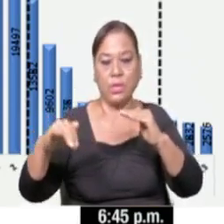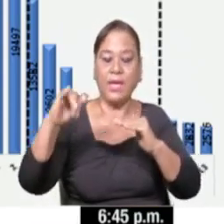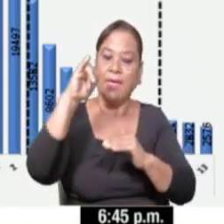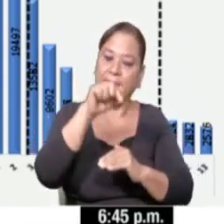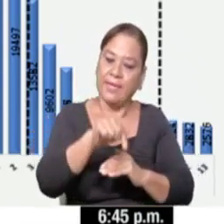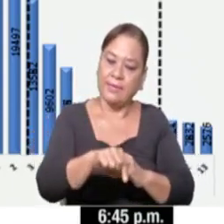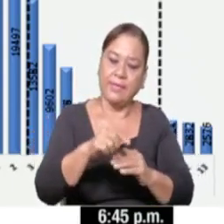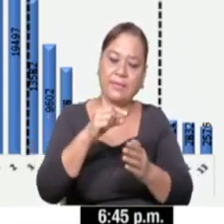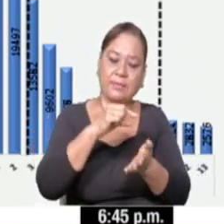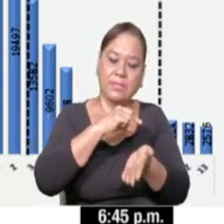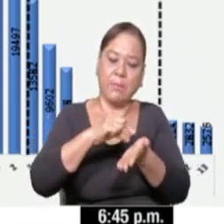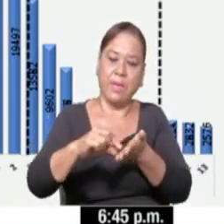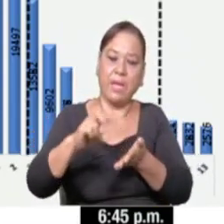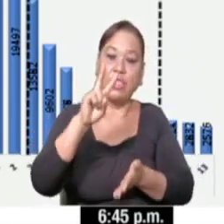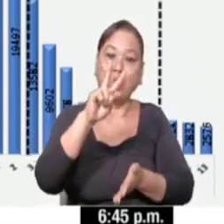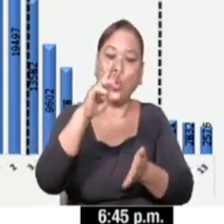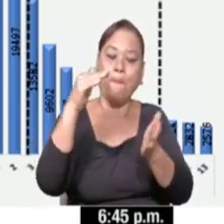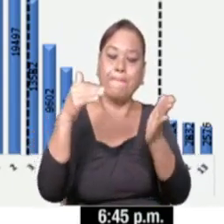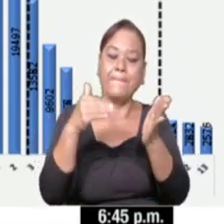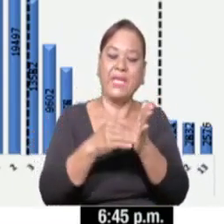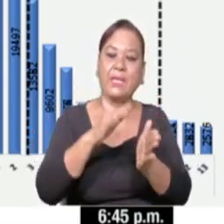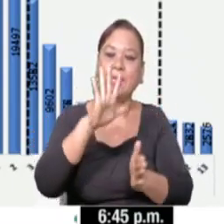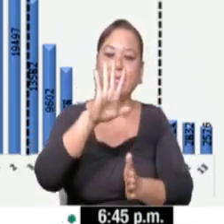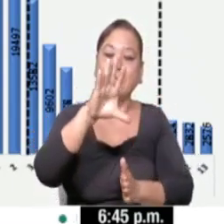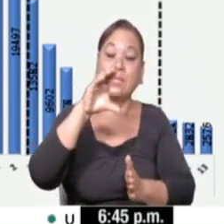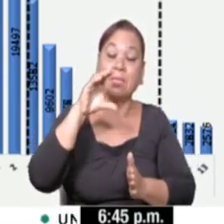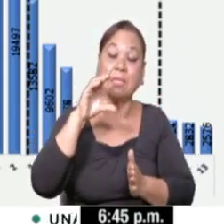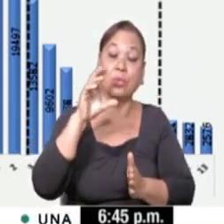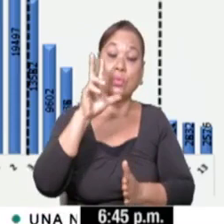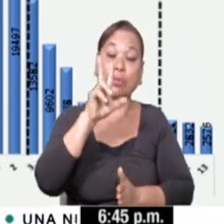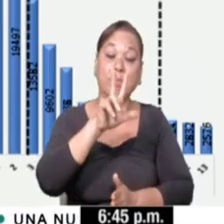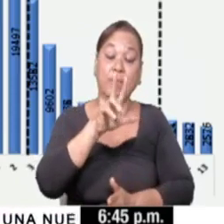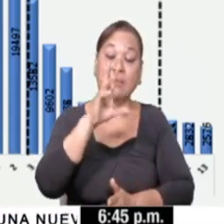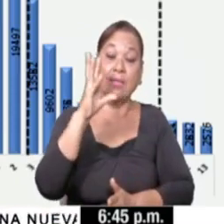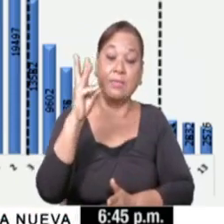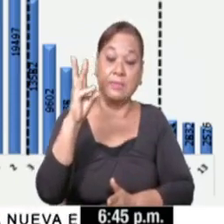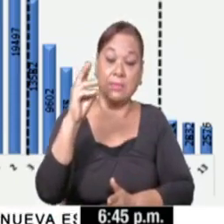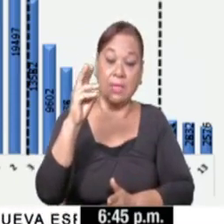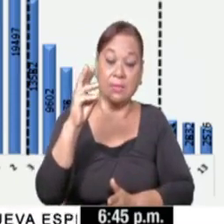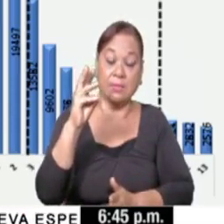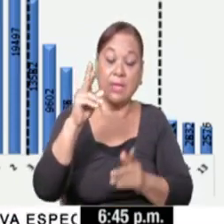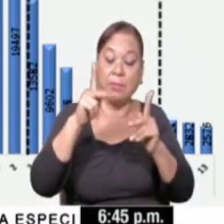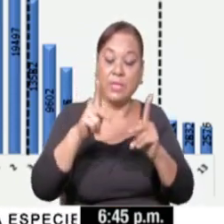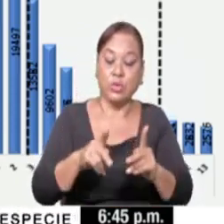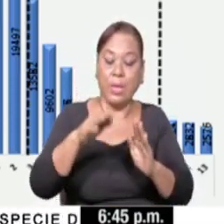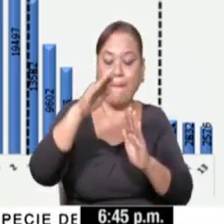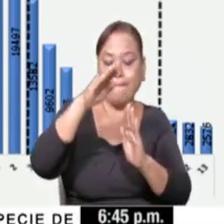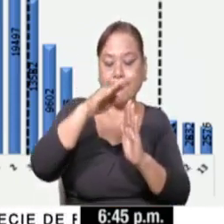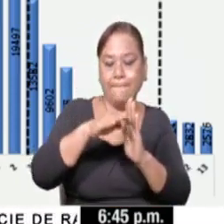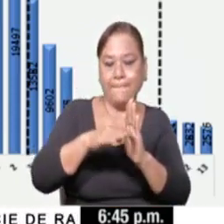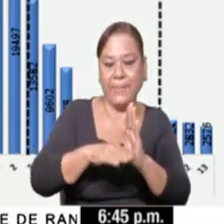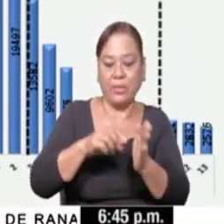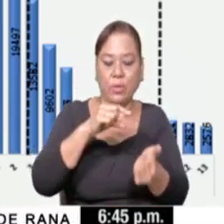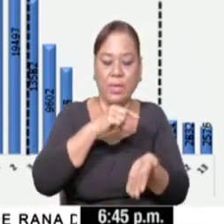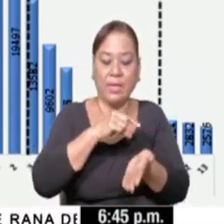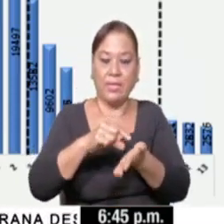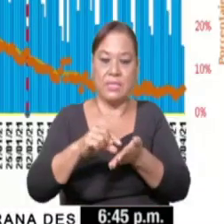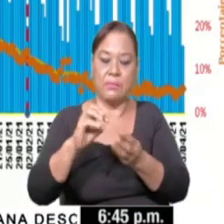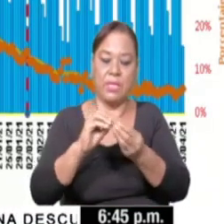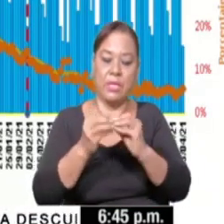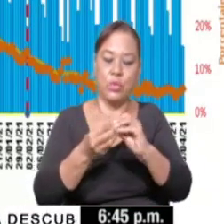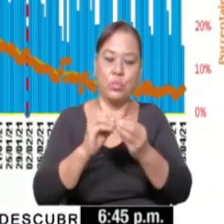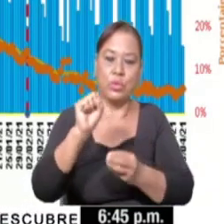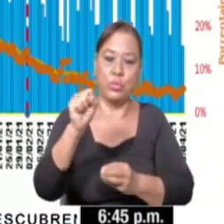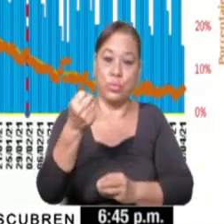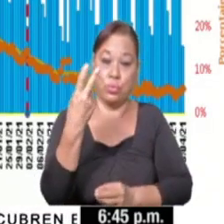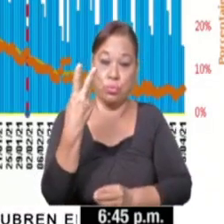semana con 2.536 casos menos que la semana número 12, la semana